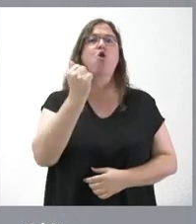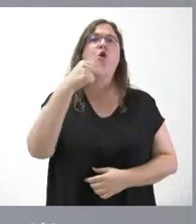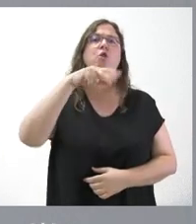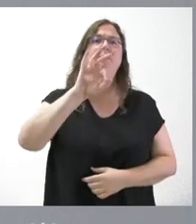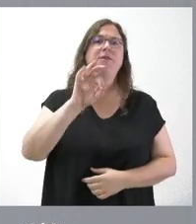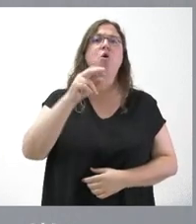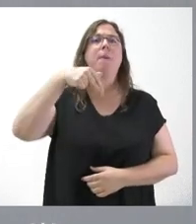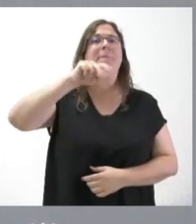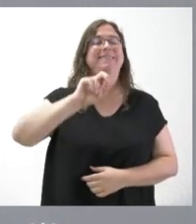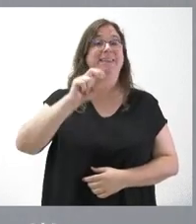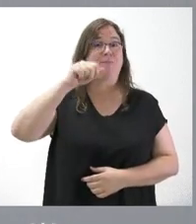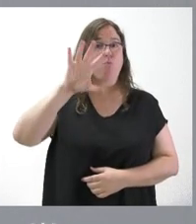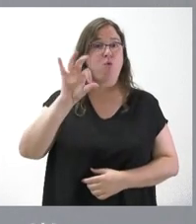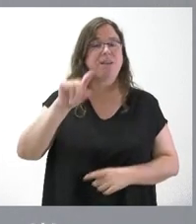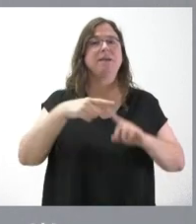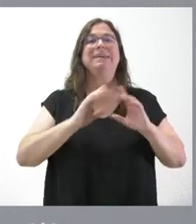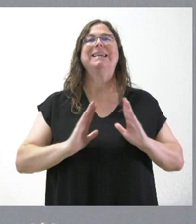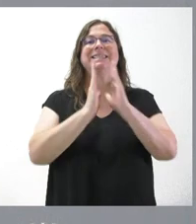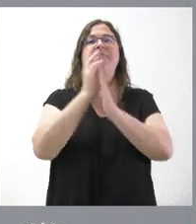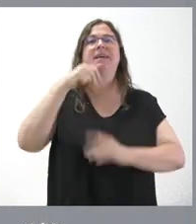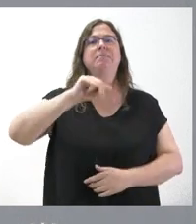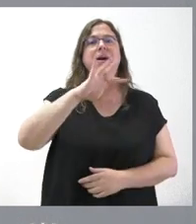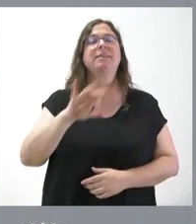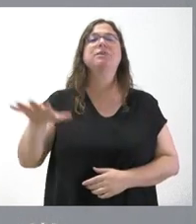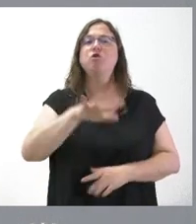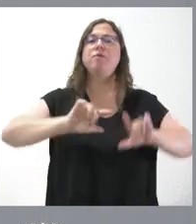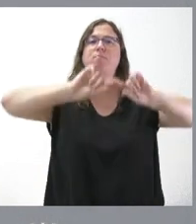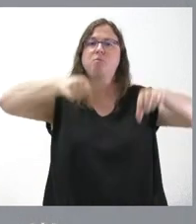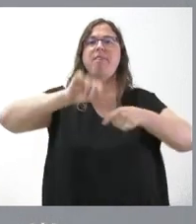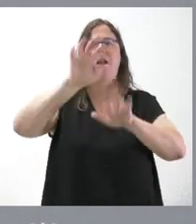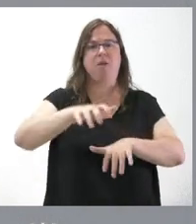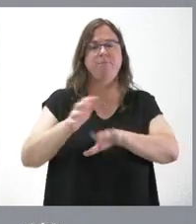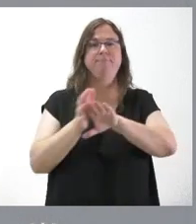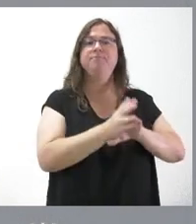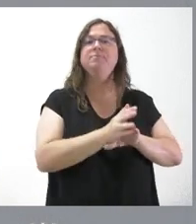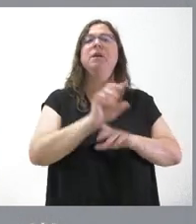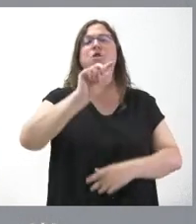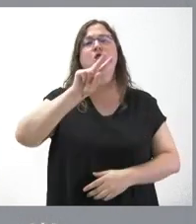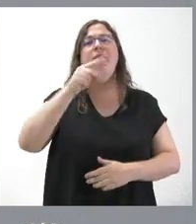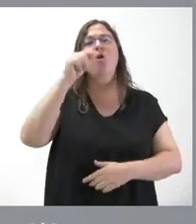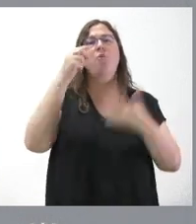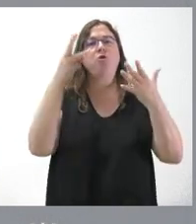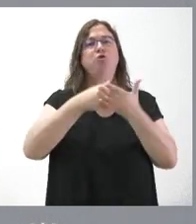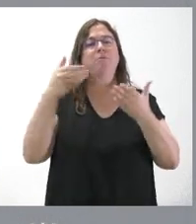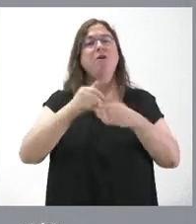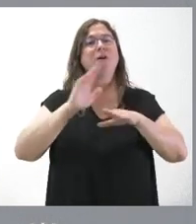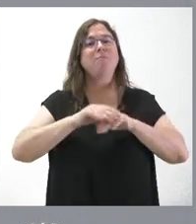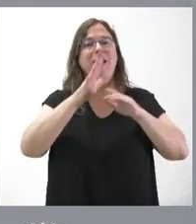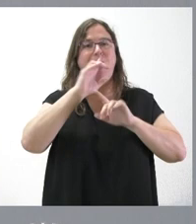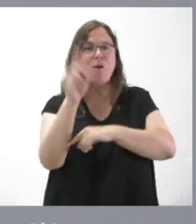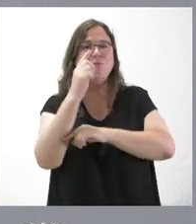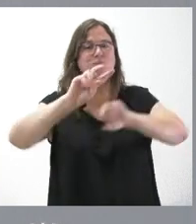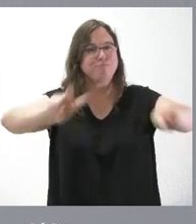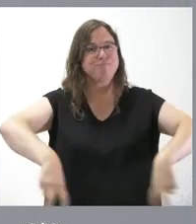Oteros, Mansilla de las Mulas y Santas Martas, todos ellos en León. Un segundo bloque de 12,8 millones de euros para la modernización del